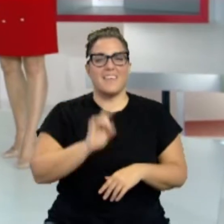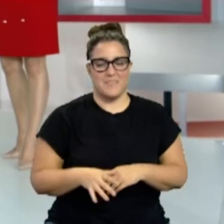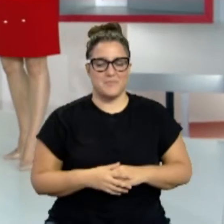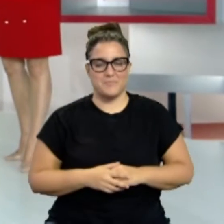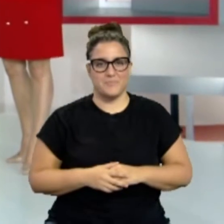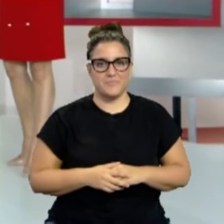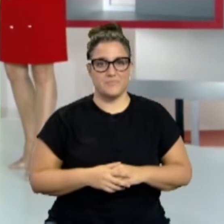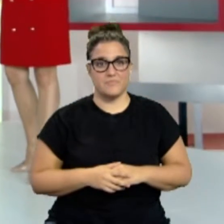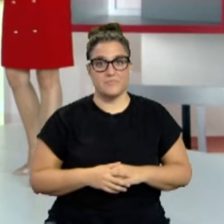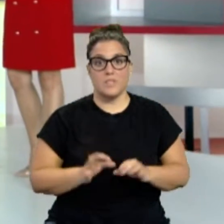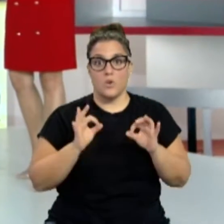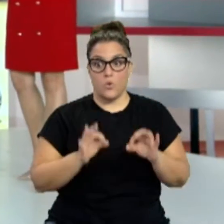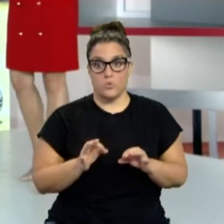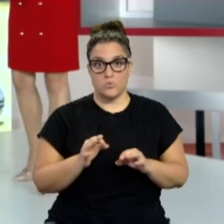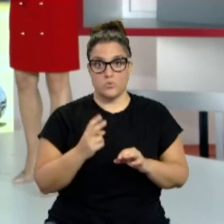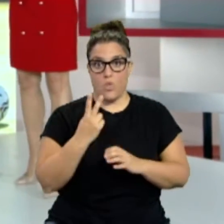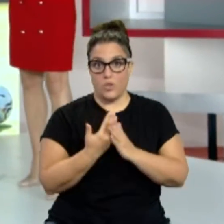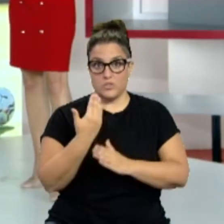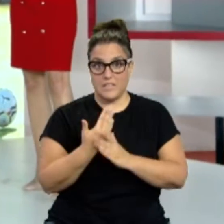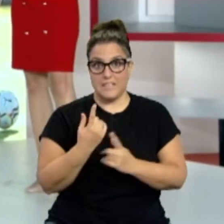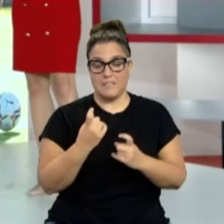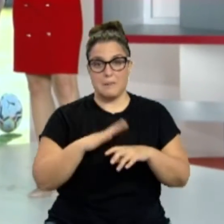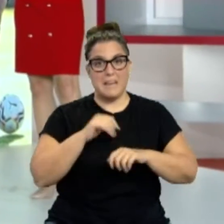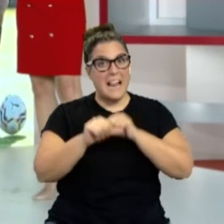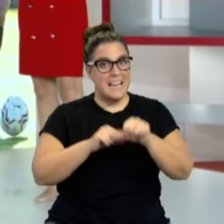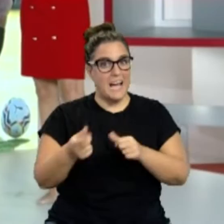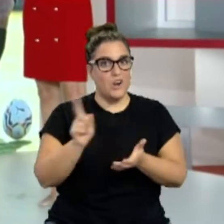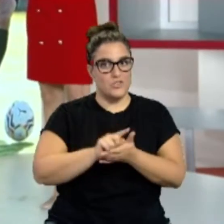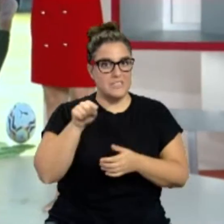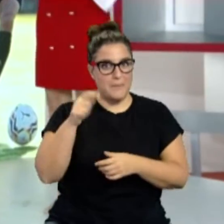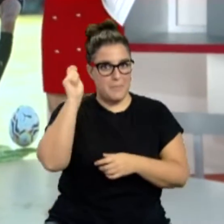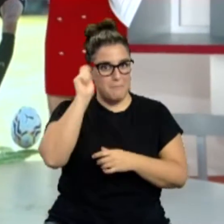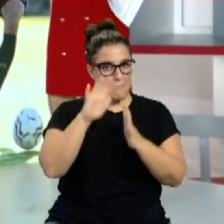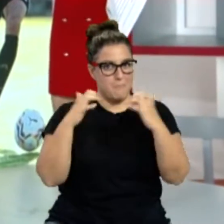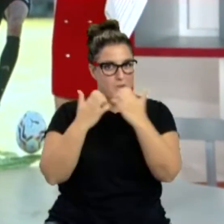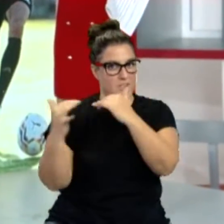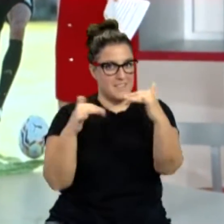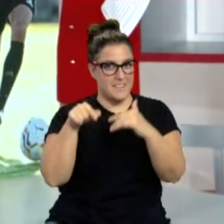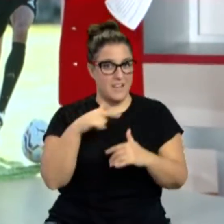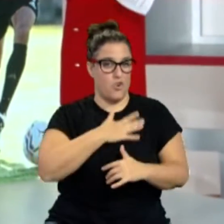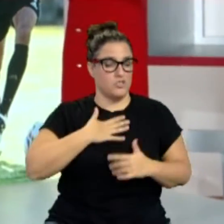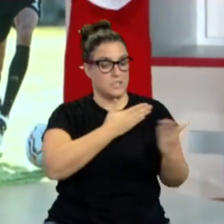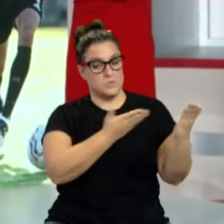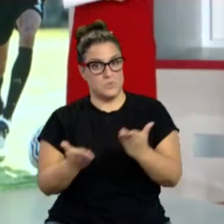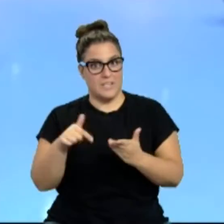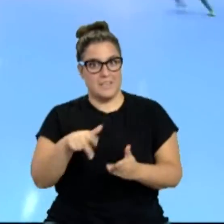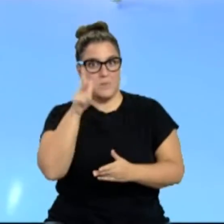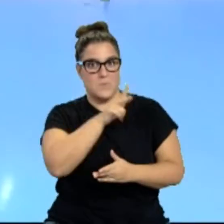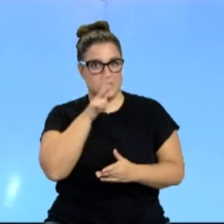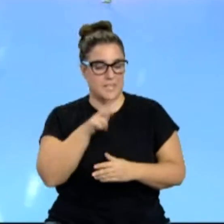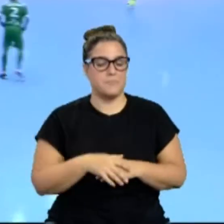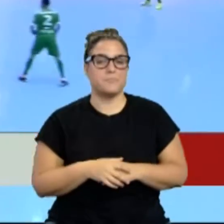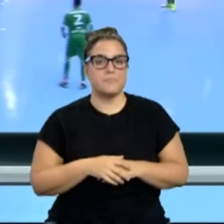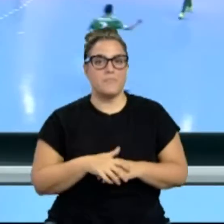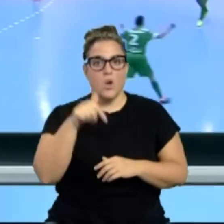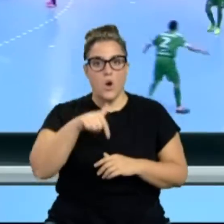Pues precisamente dos días restan para la vuelta de la liga al Estadio del Salar con Osasuna recibiendo al recién ascendido Huesca. Hoy tenemos